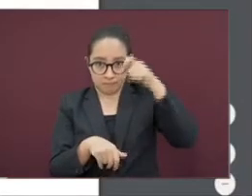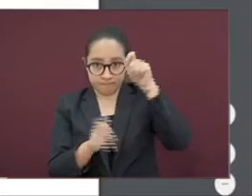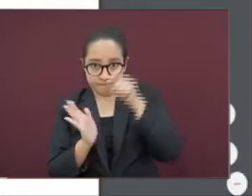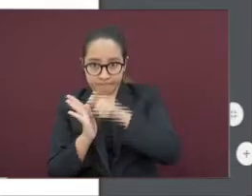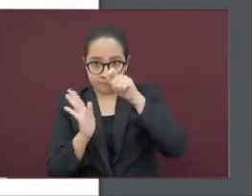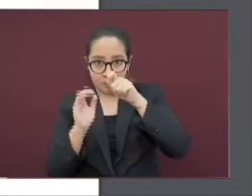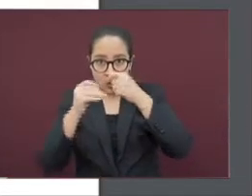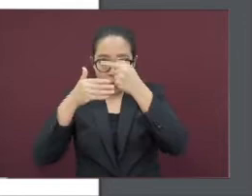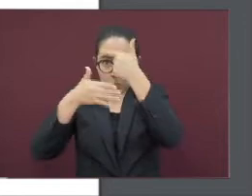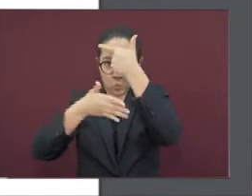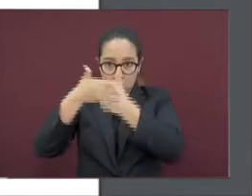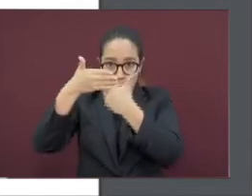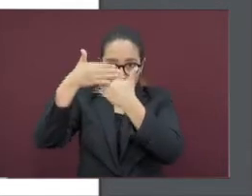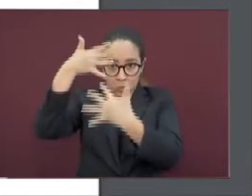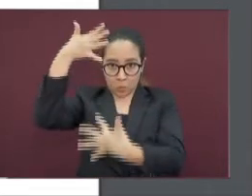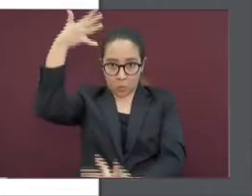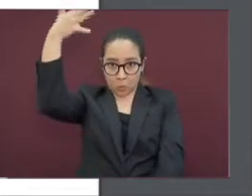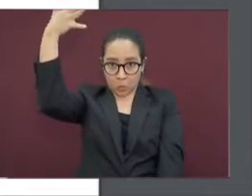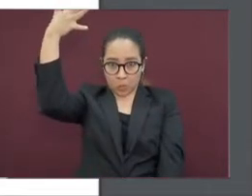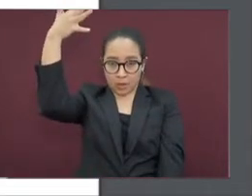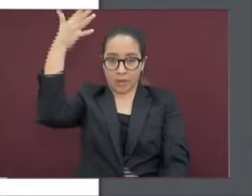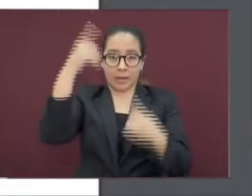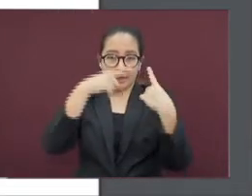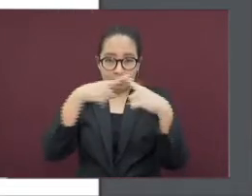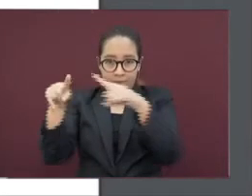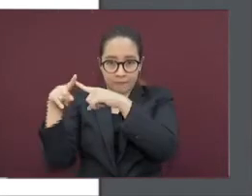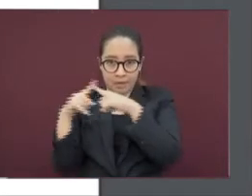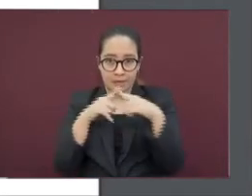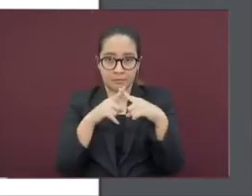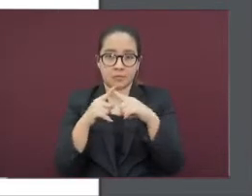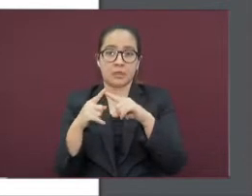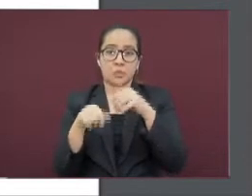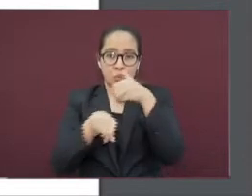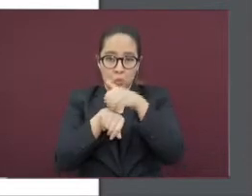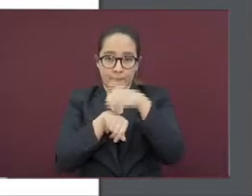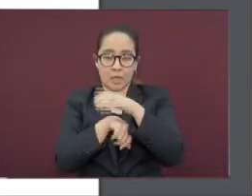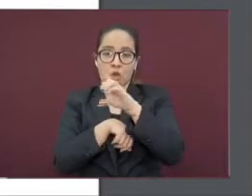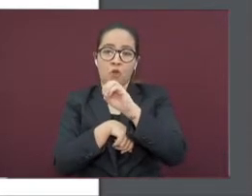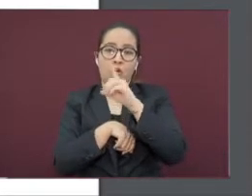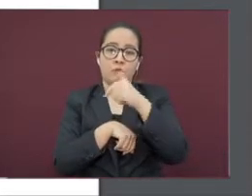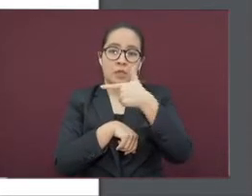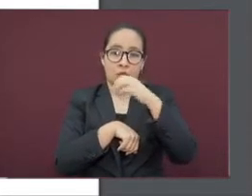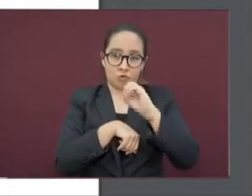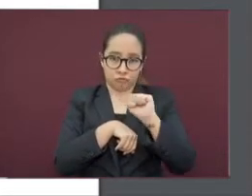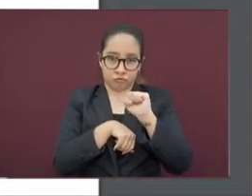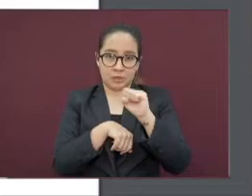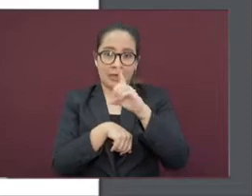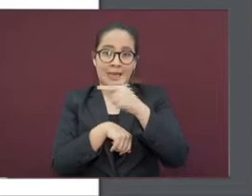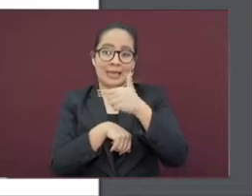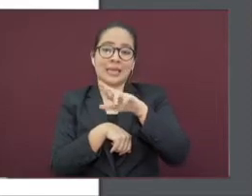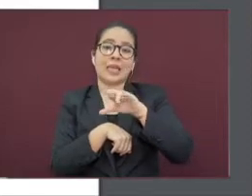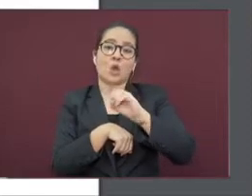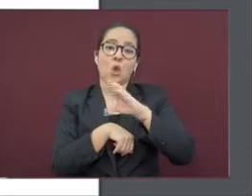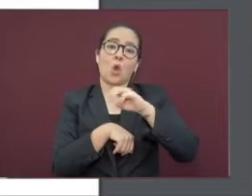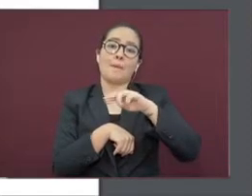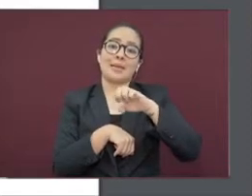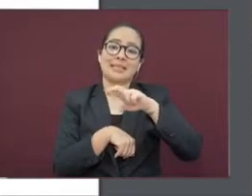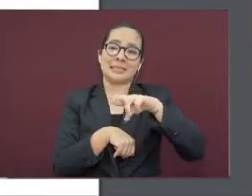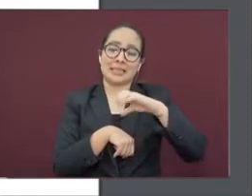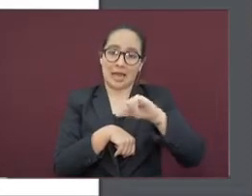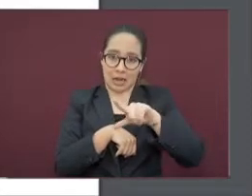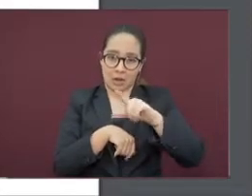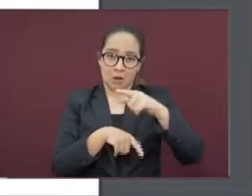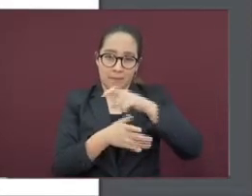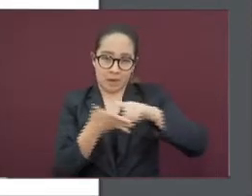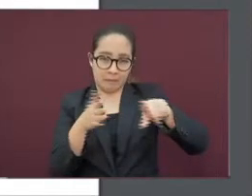un listado con los diferentes códigos de giros comerciales. Identifiquen el suyo y